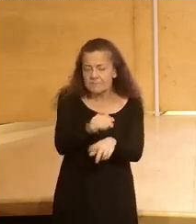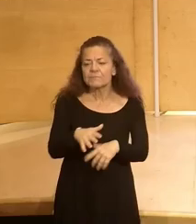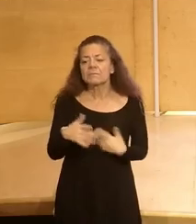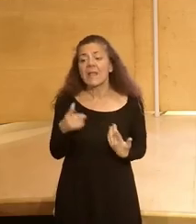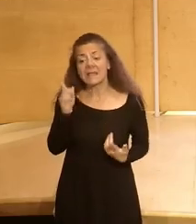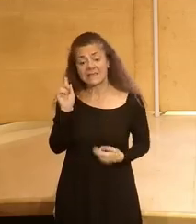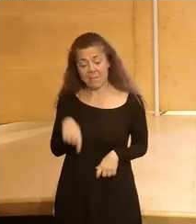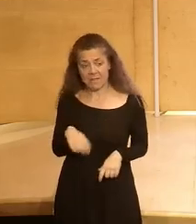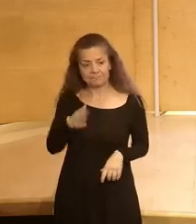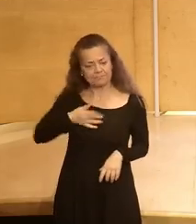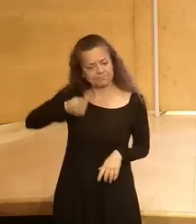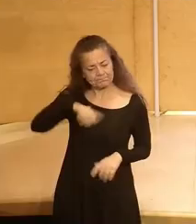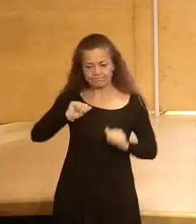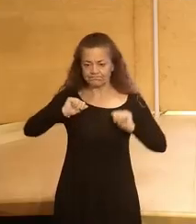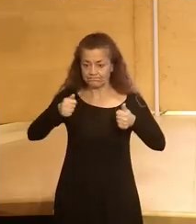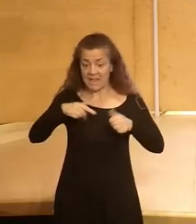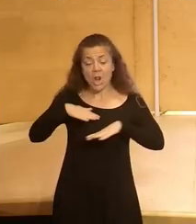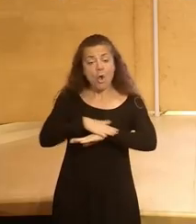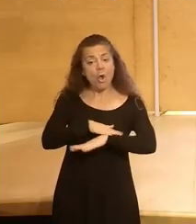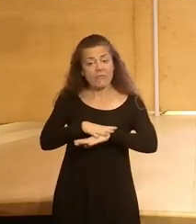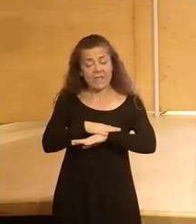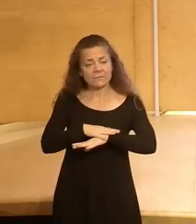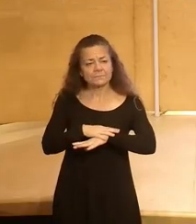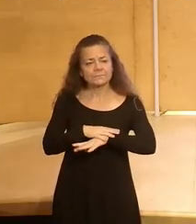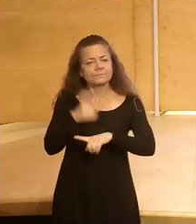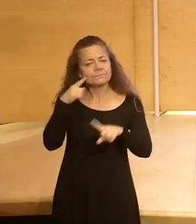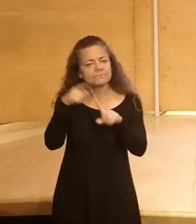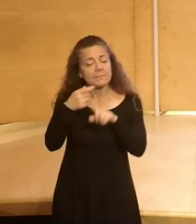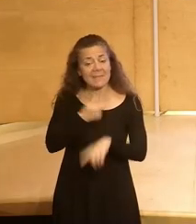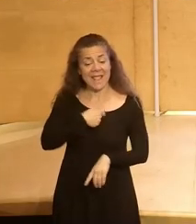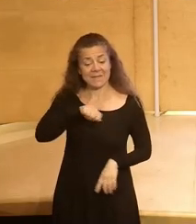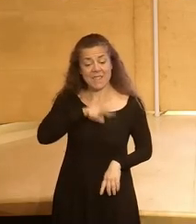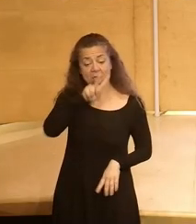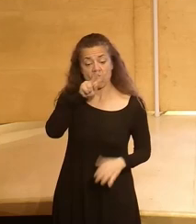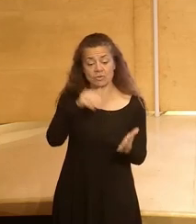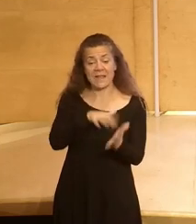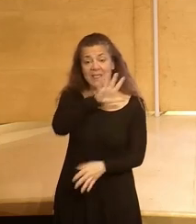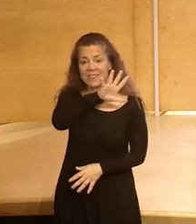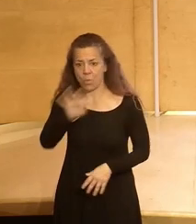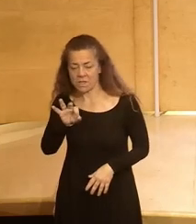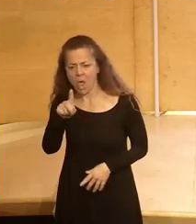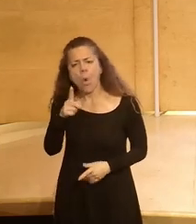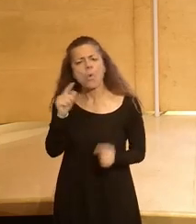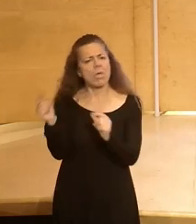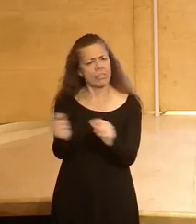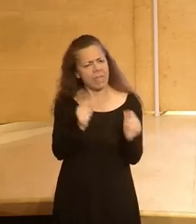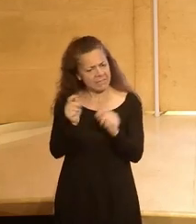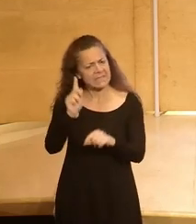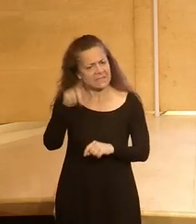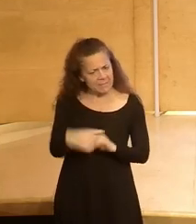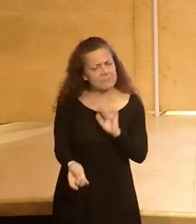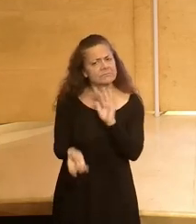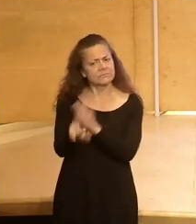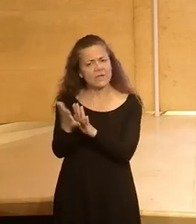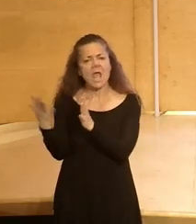al mismo tiempo nosotros hemos lanzado desde el gobierno la visión España 2050 una serie de debates que también han tenido lugar